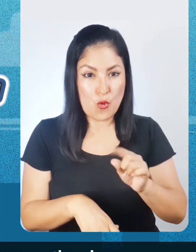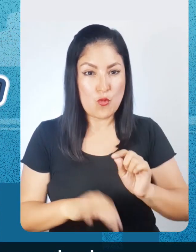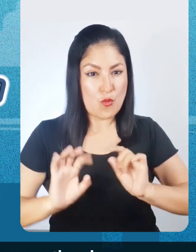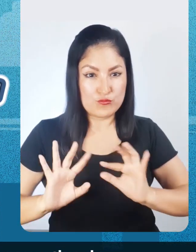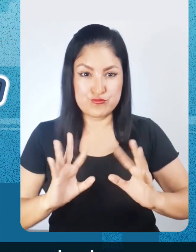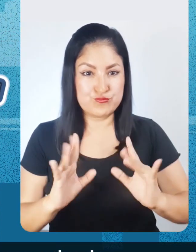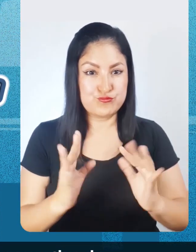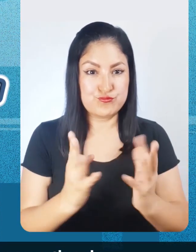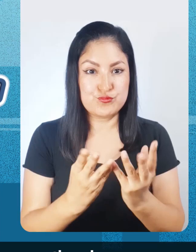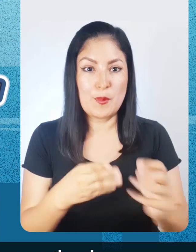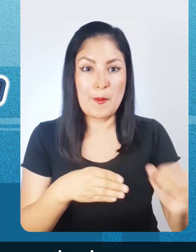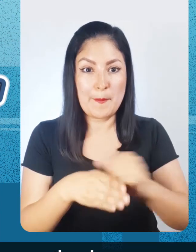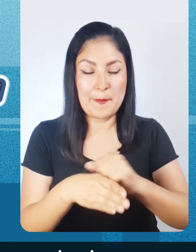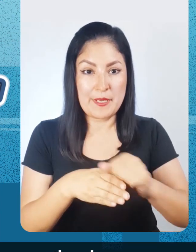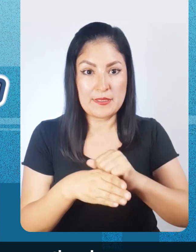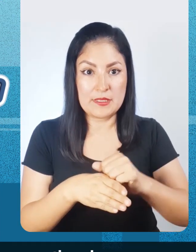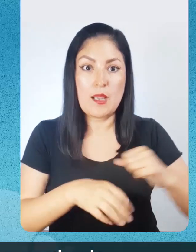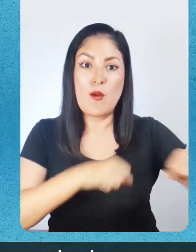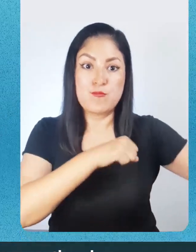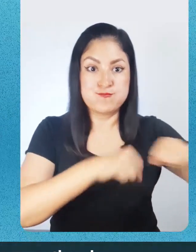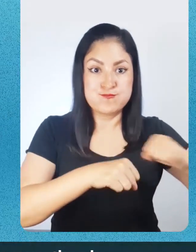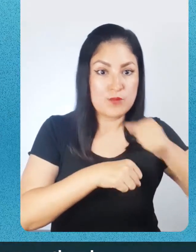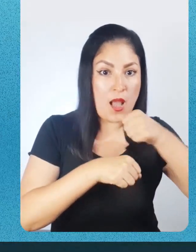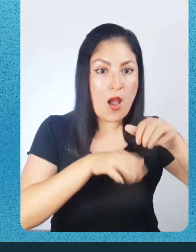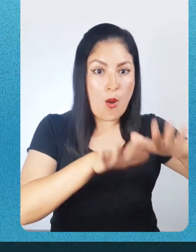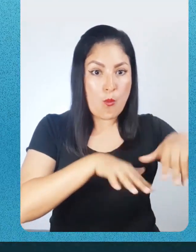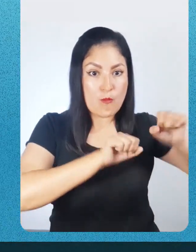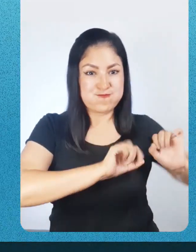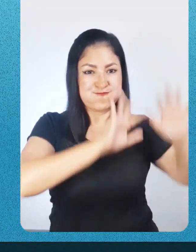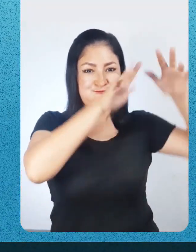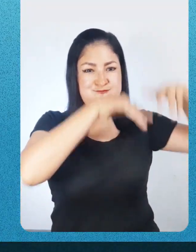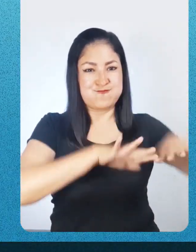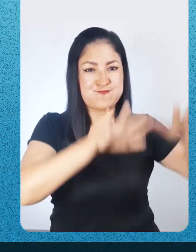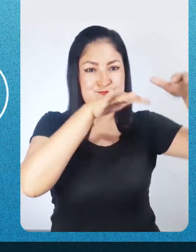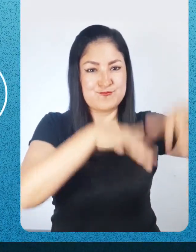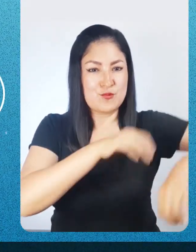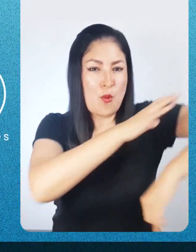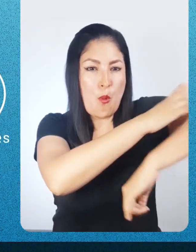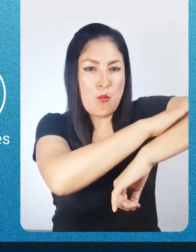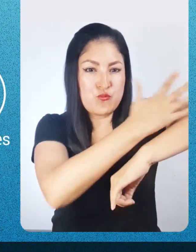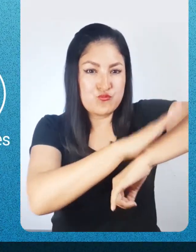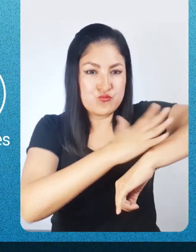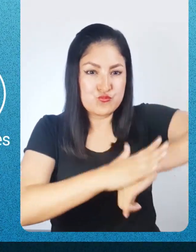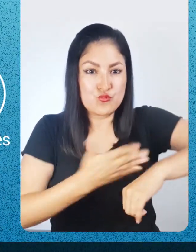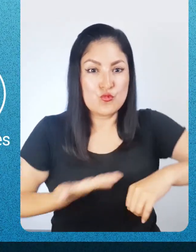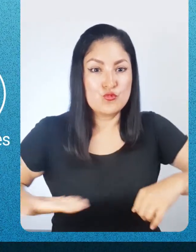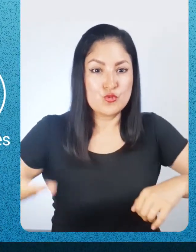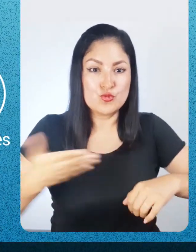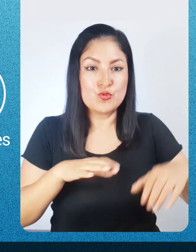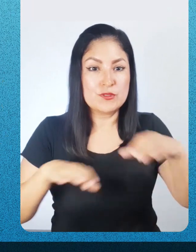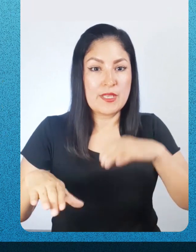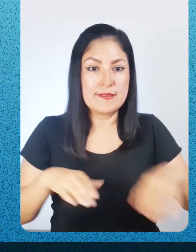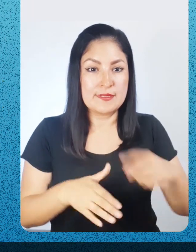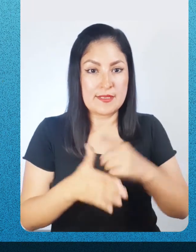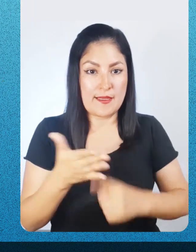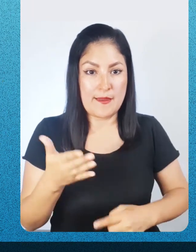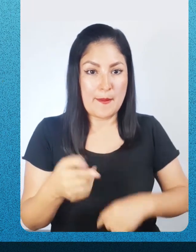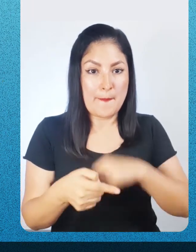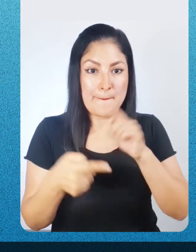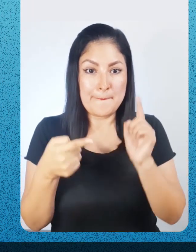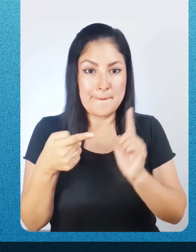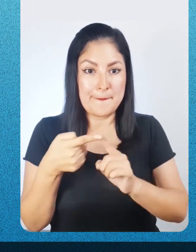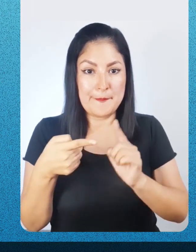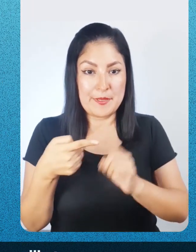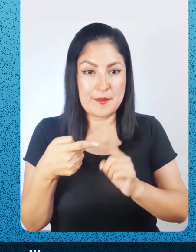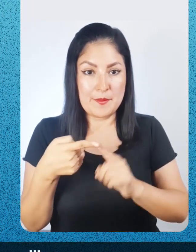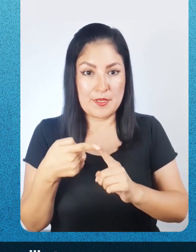tu respuesta ante sismos y peligros asociados, como tsunami, alud, deslizamientos y derrumbes. Momento 1.